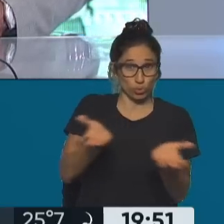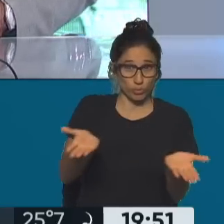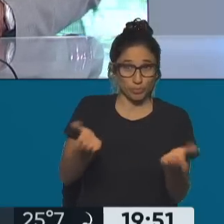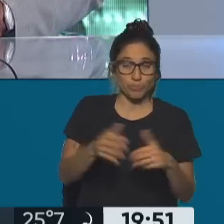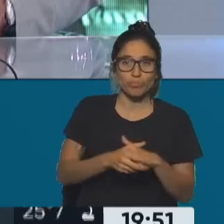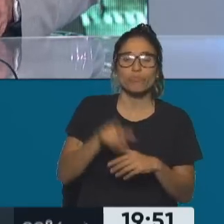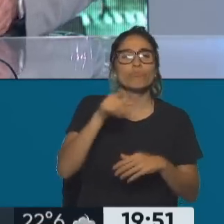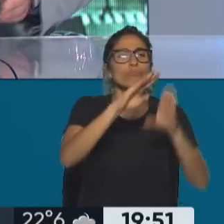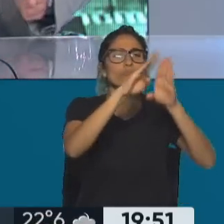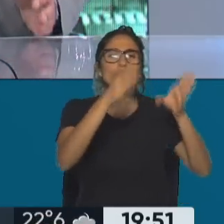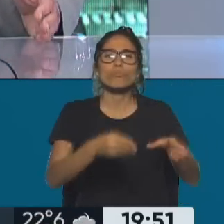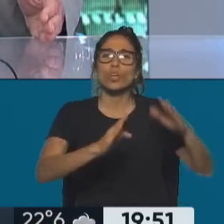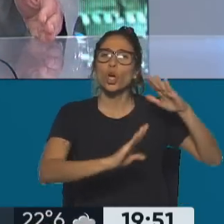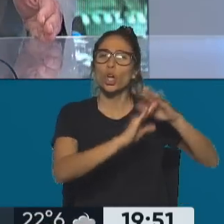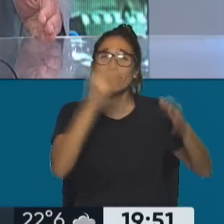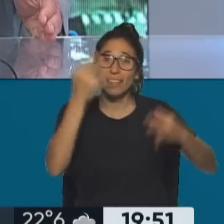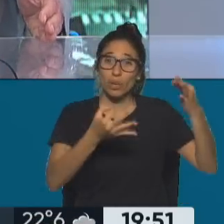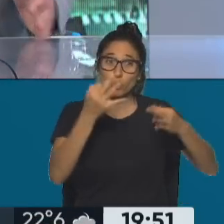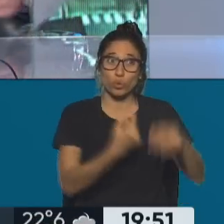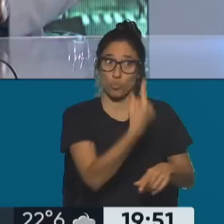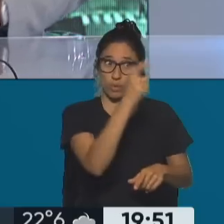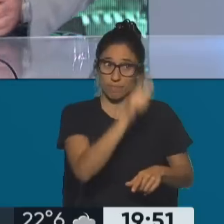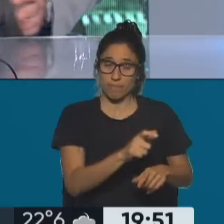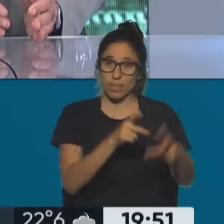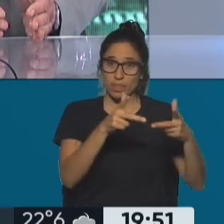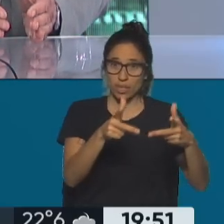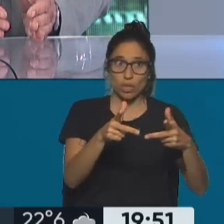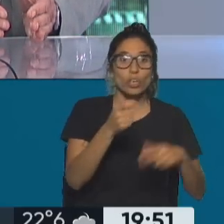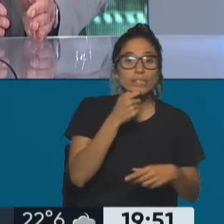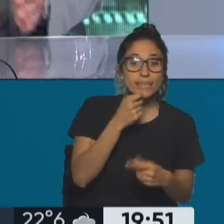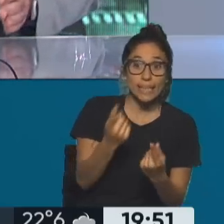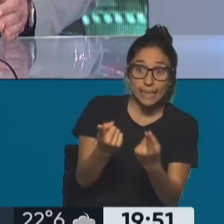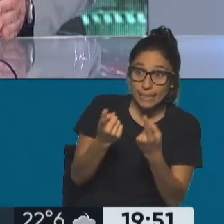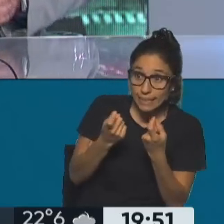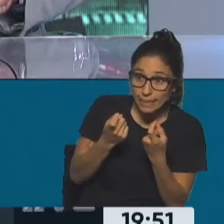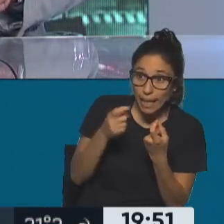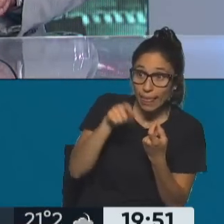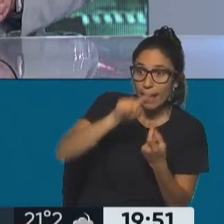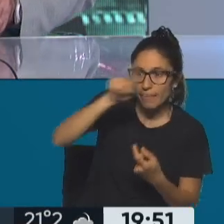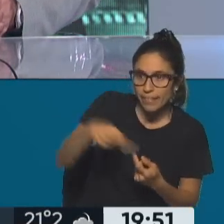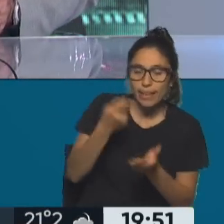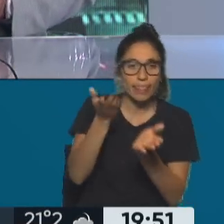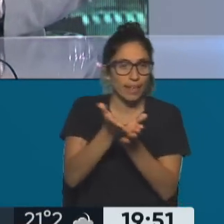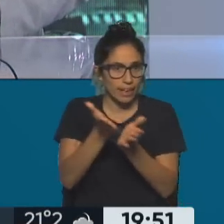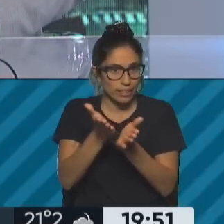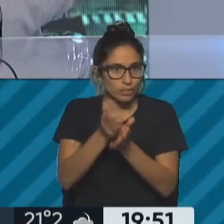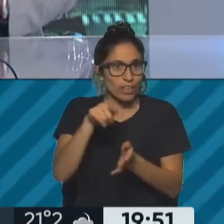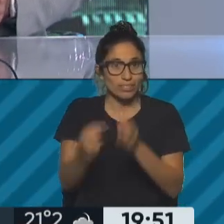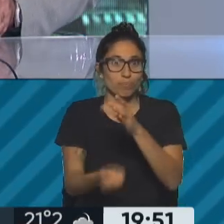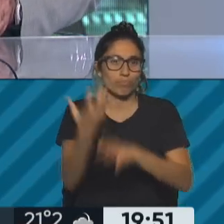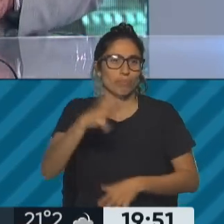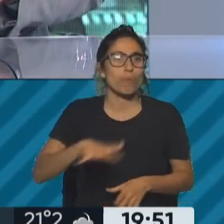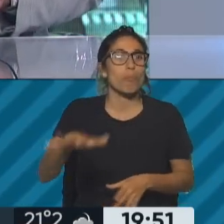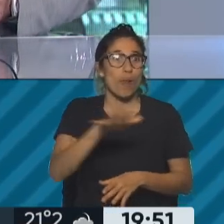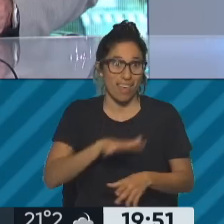textualmente, donde hay una necesidad es un derecho es el comienzo del populismo. No, donde hay una necesidad